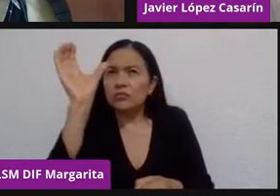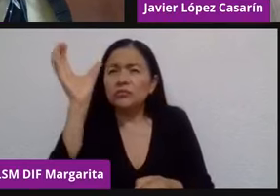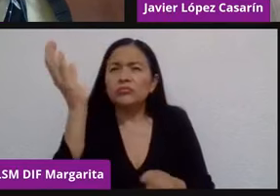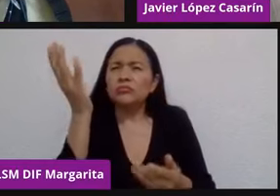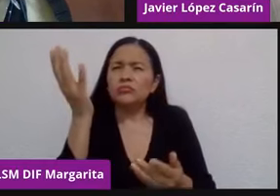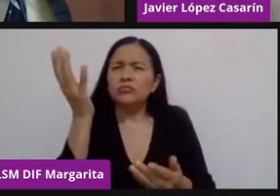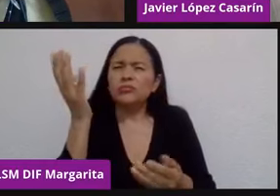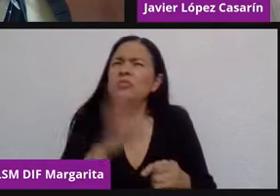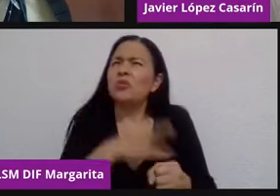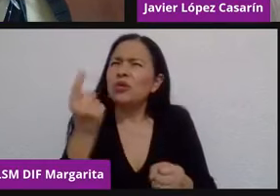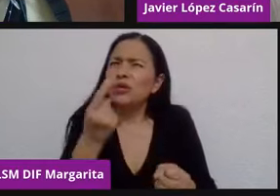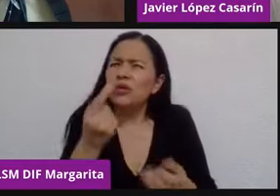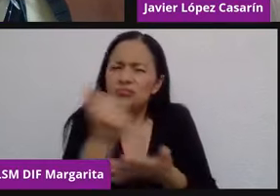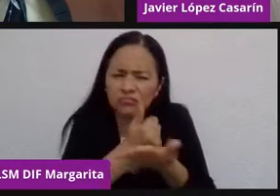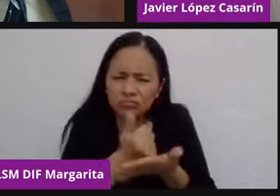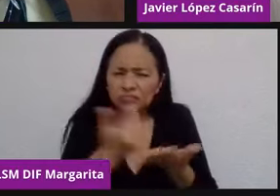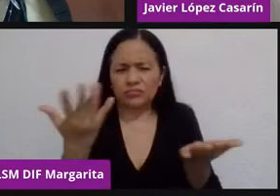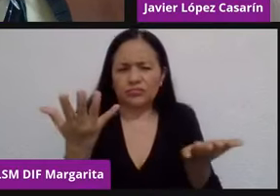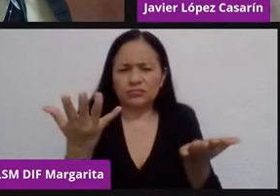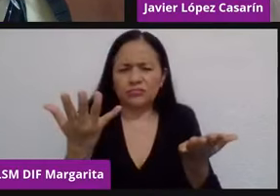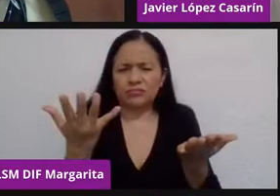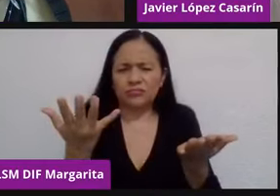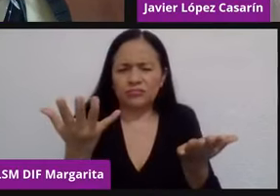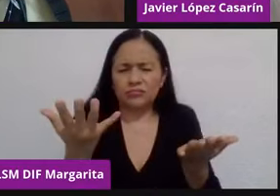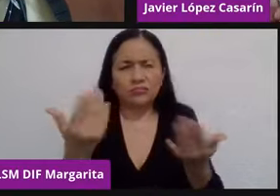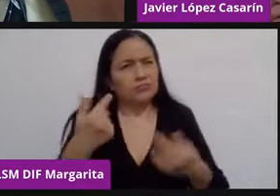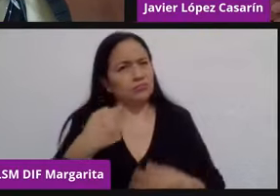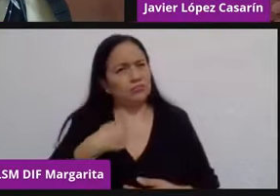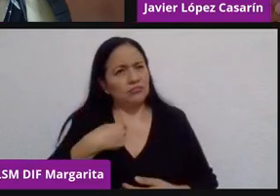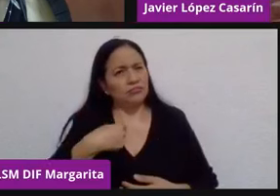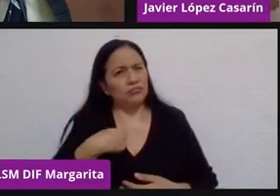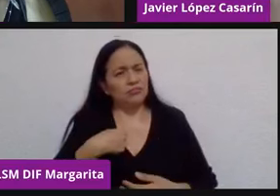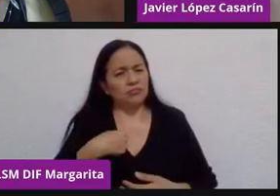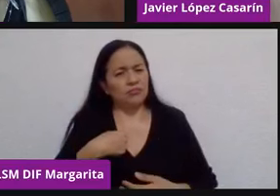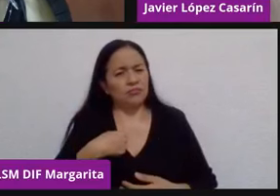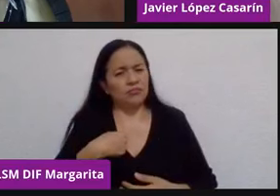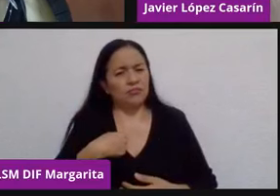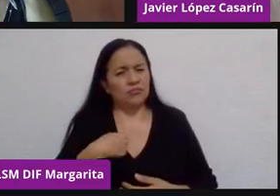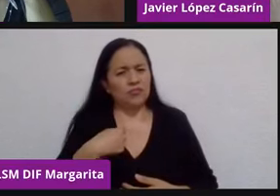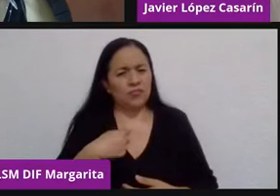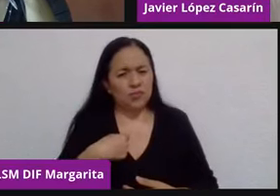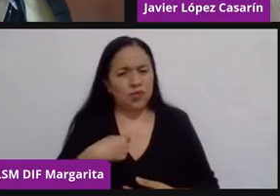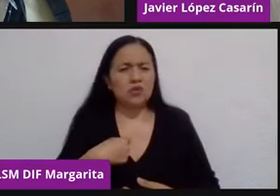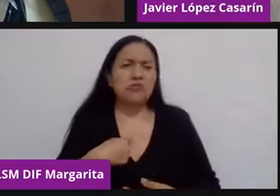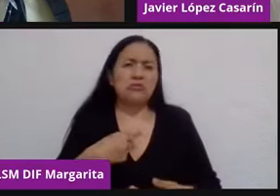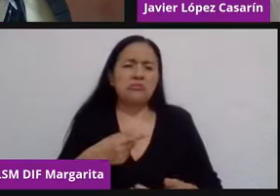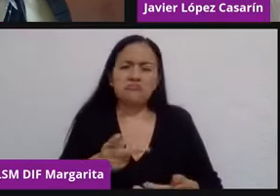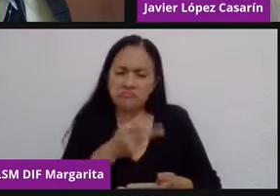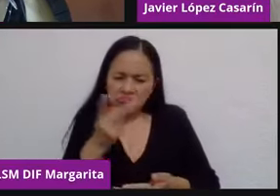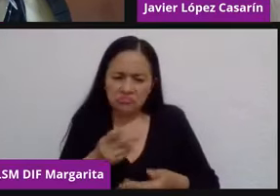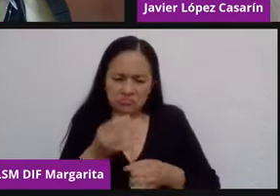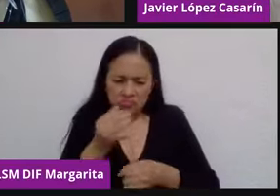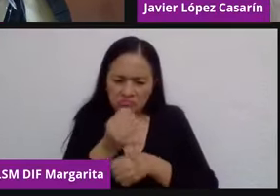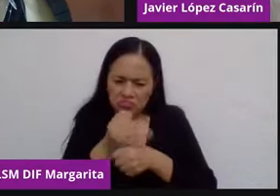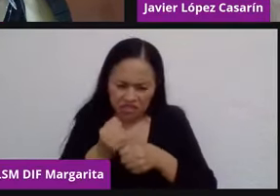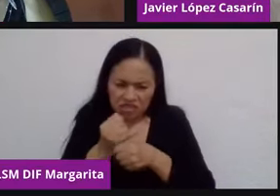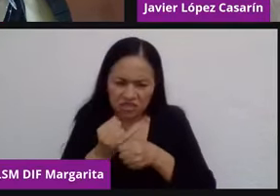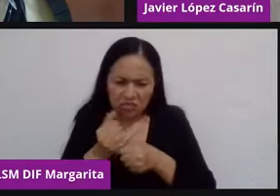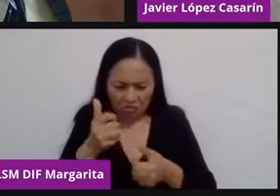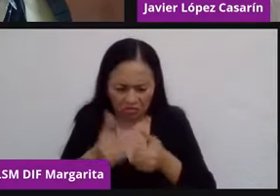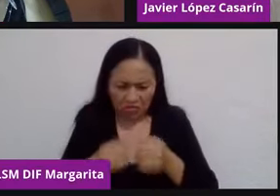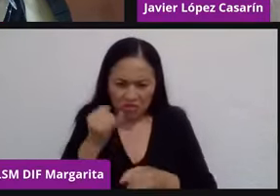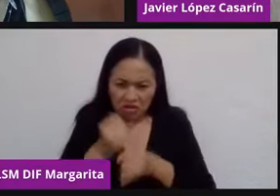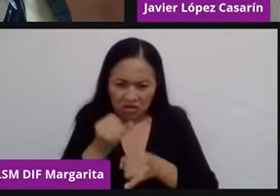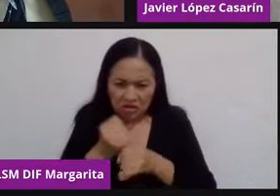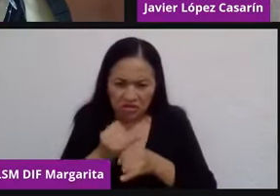meto y pregunto al navegador que utilice o consulto los blogs que me den confianza. Y de ahí voy a